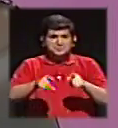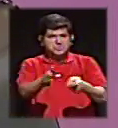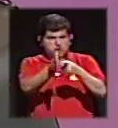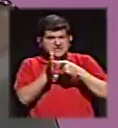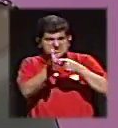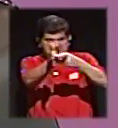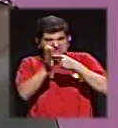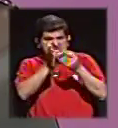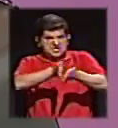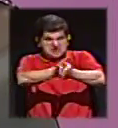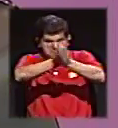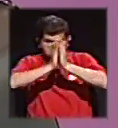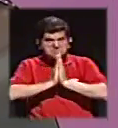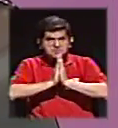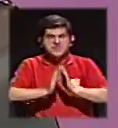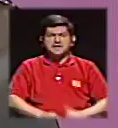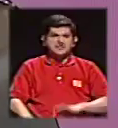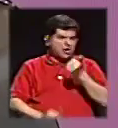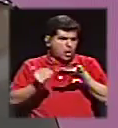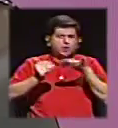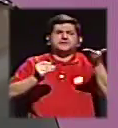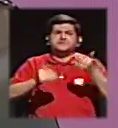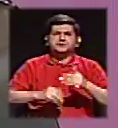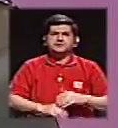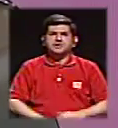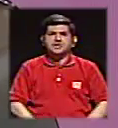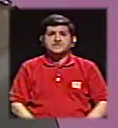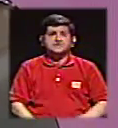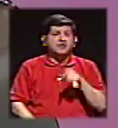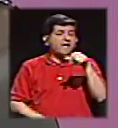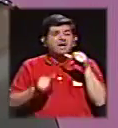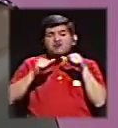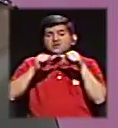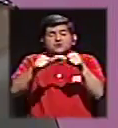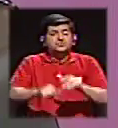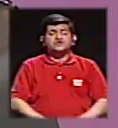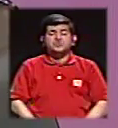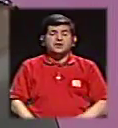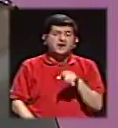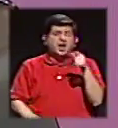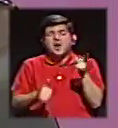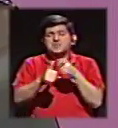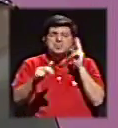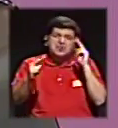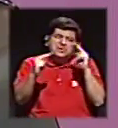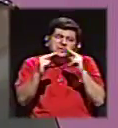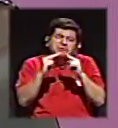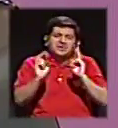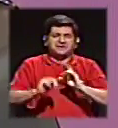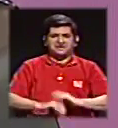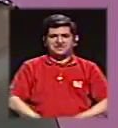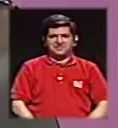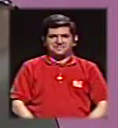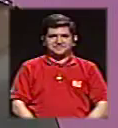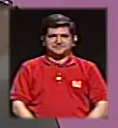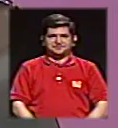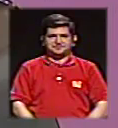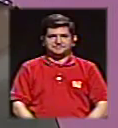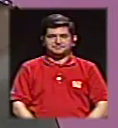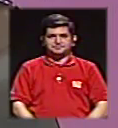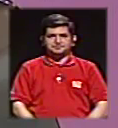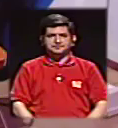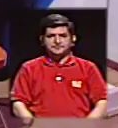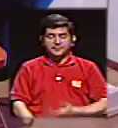está exigiendo, les está pidiendo otras cosas y ellos siguen en su... Conozcámonos primero. A ver, que